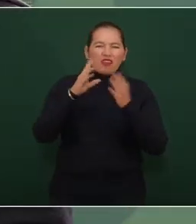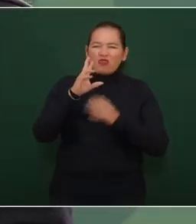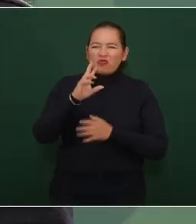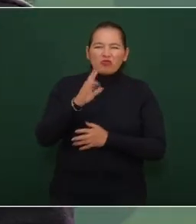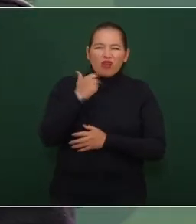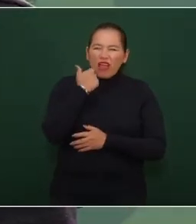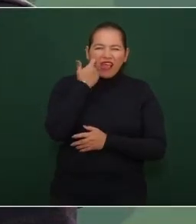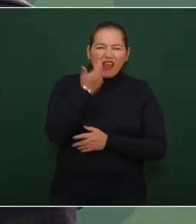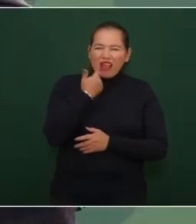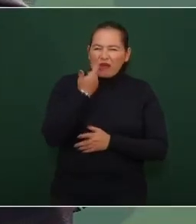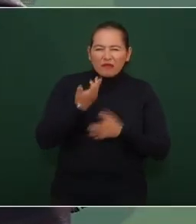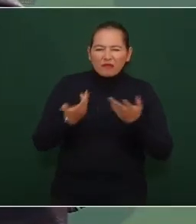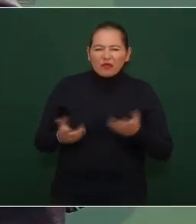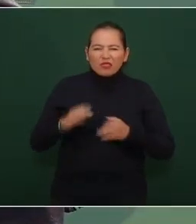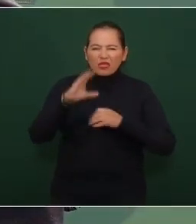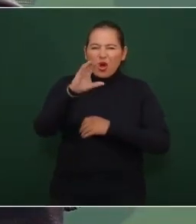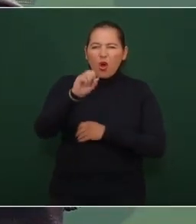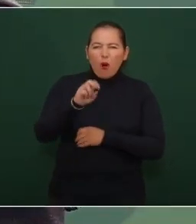este